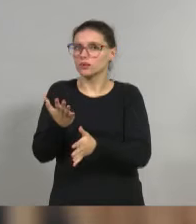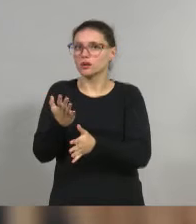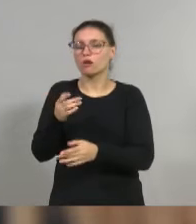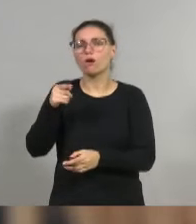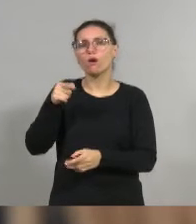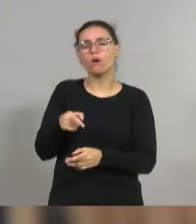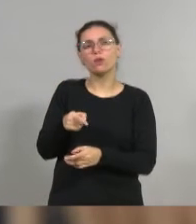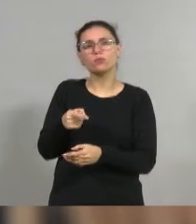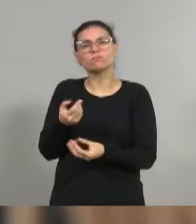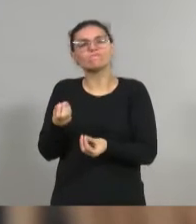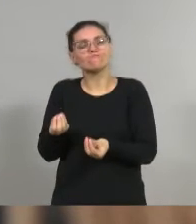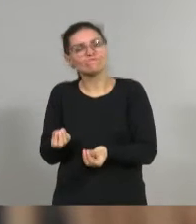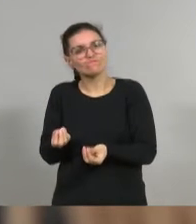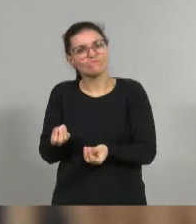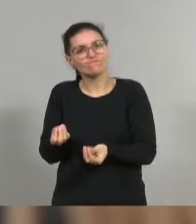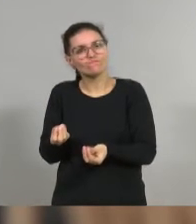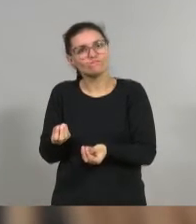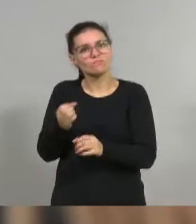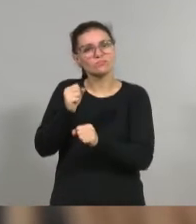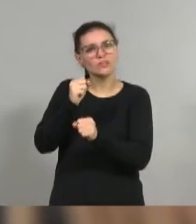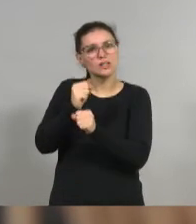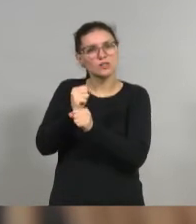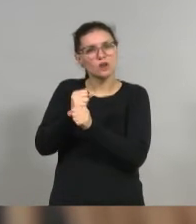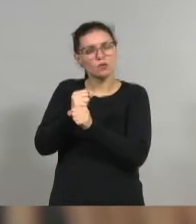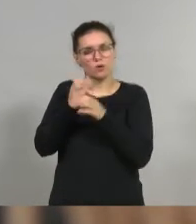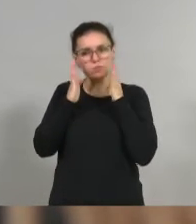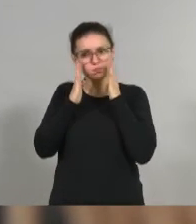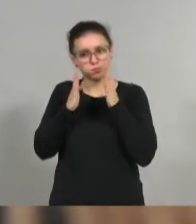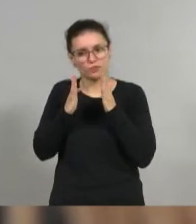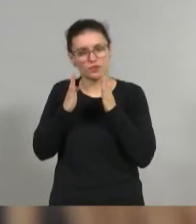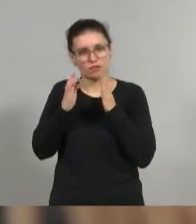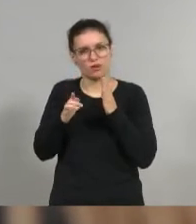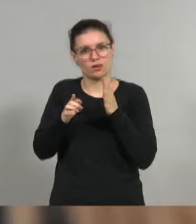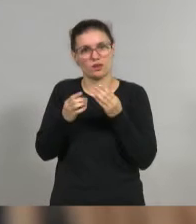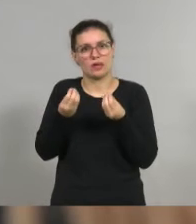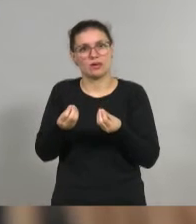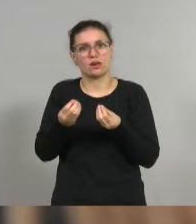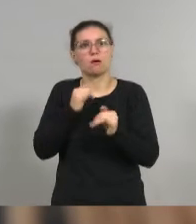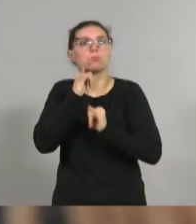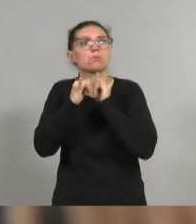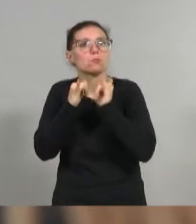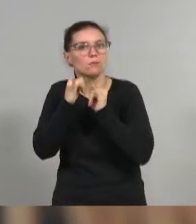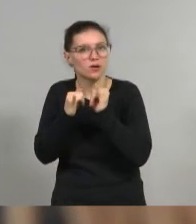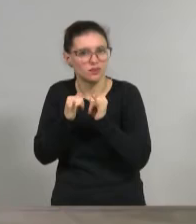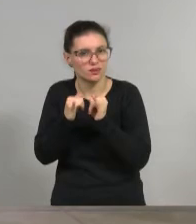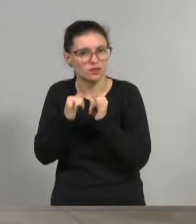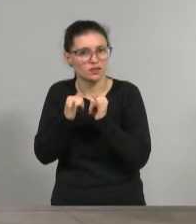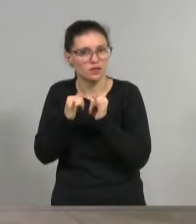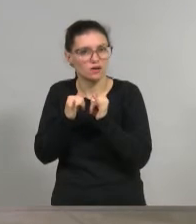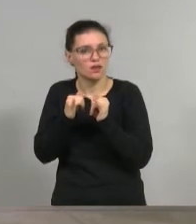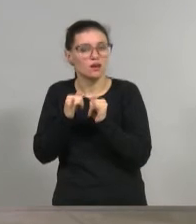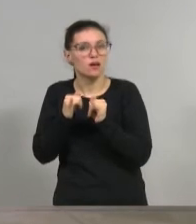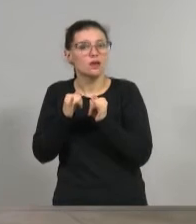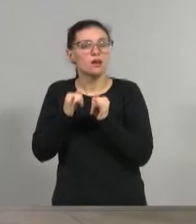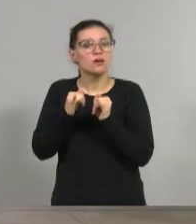social muy fuertemente centrado en su fundamentación, en el sentido de lo que hace. Y con una